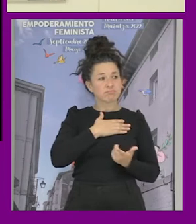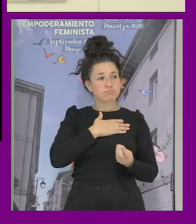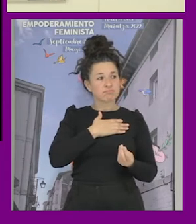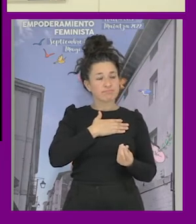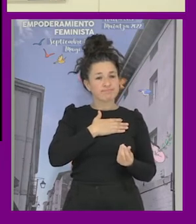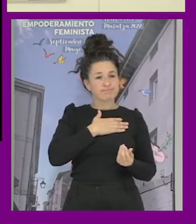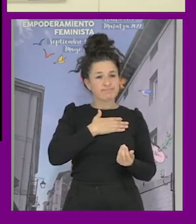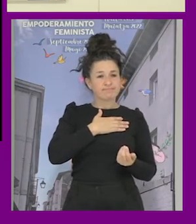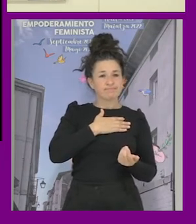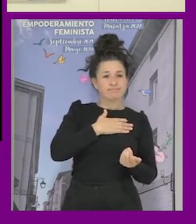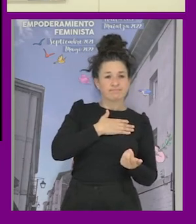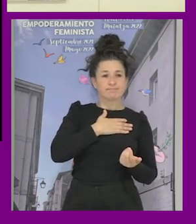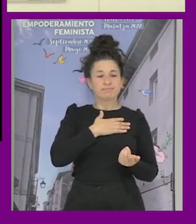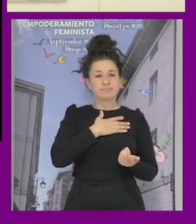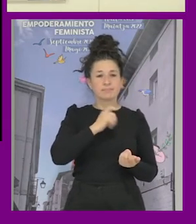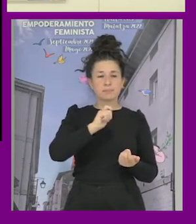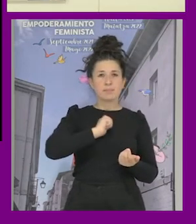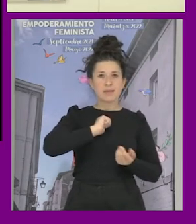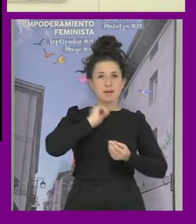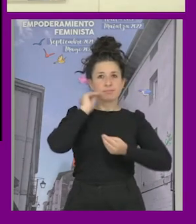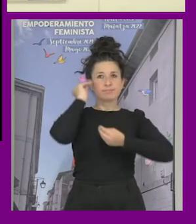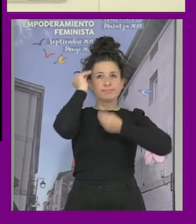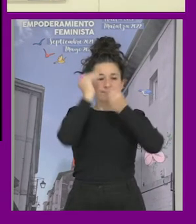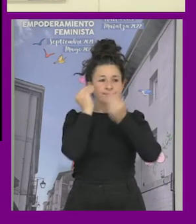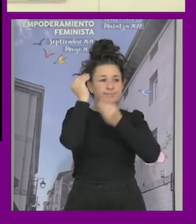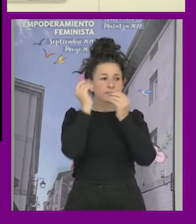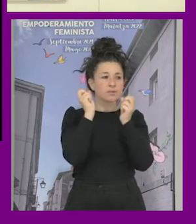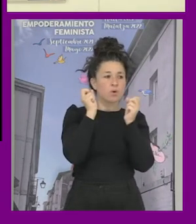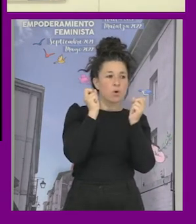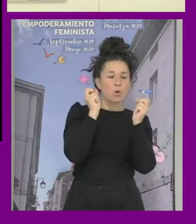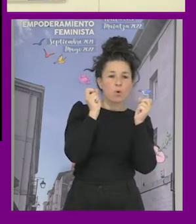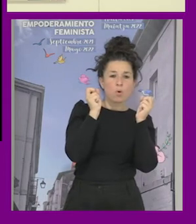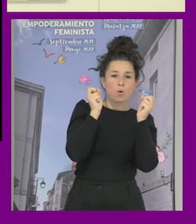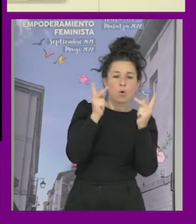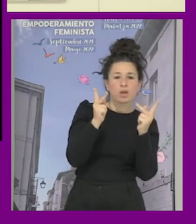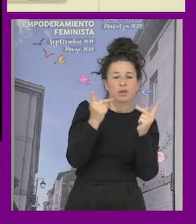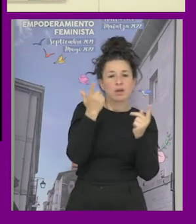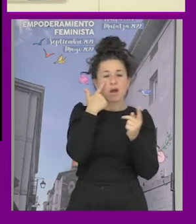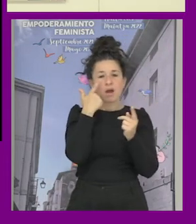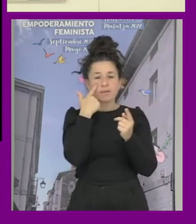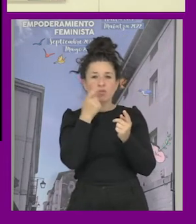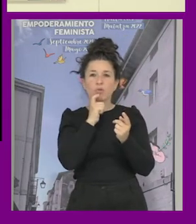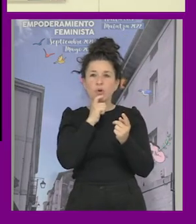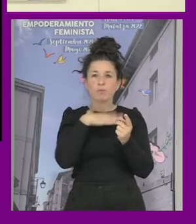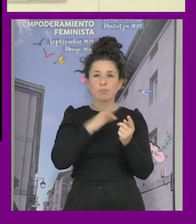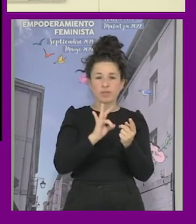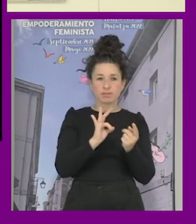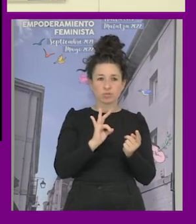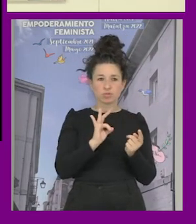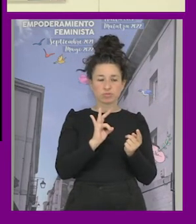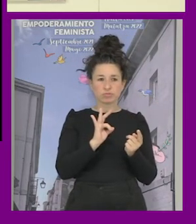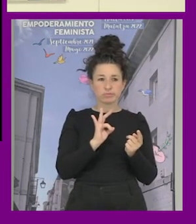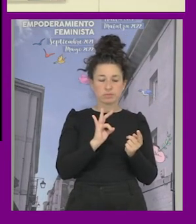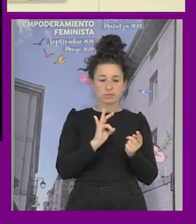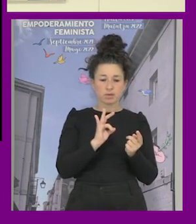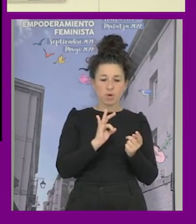lo que me hacía pensar era ok como pillamos el reto de estar promoviendo discursos